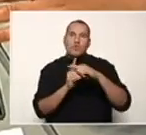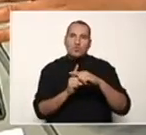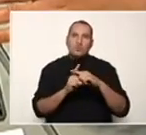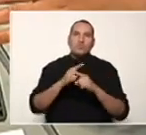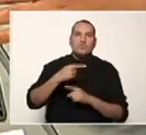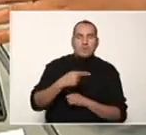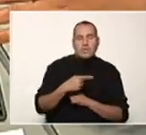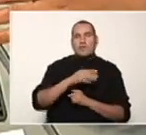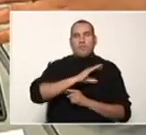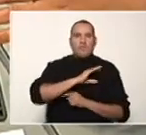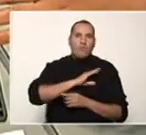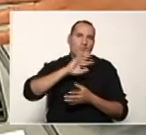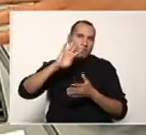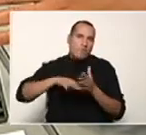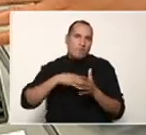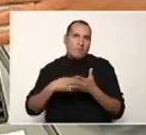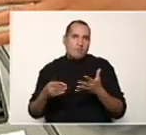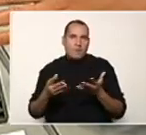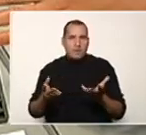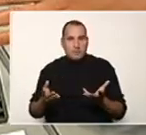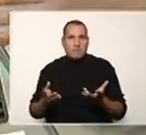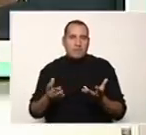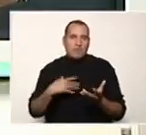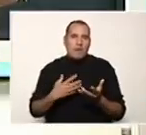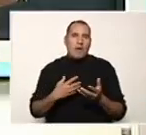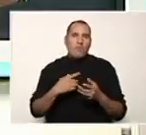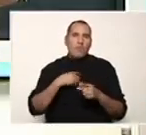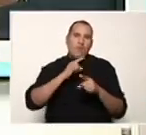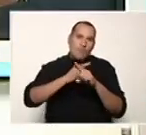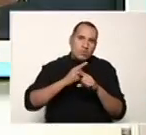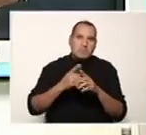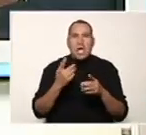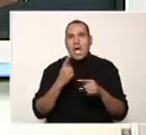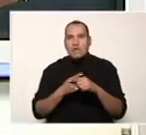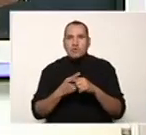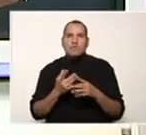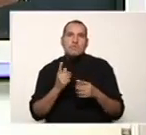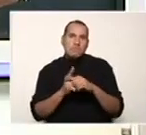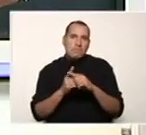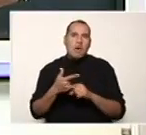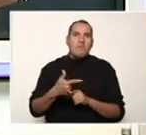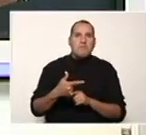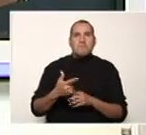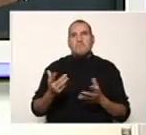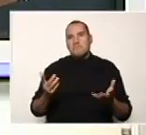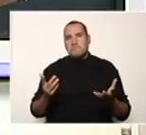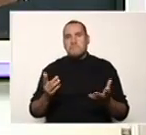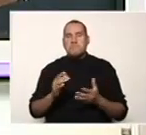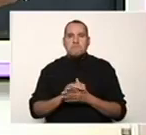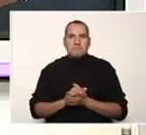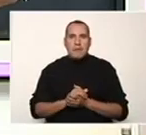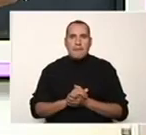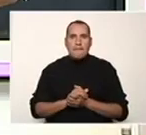propios de las matemáticas o de operaciones matemáticas, suma, resta, multiplicación, división, comas,